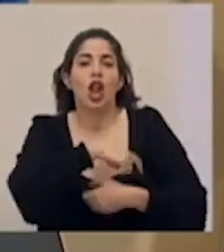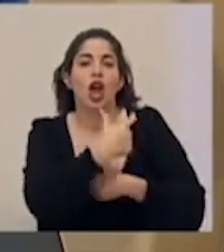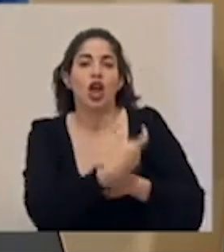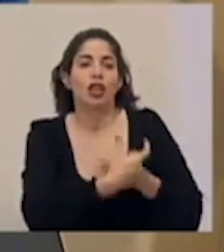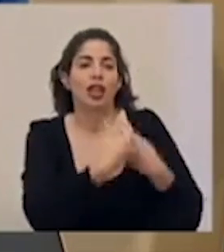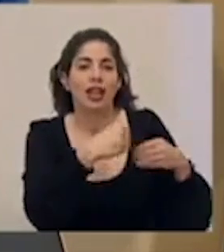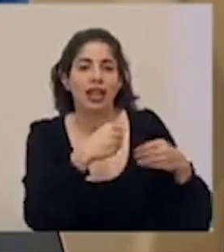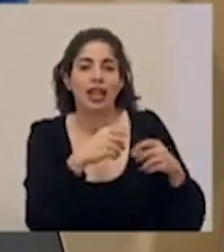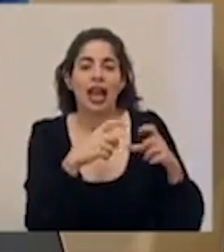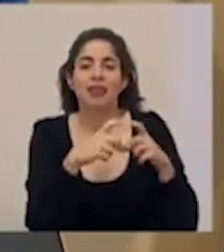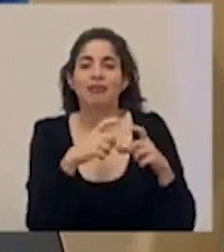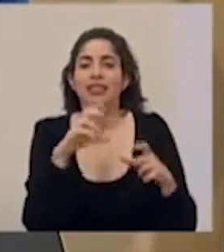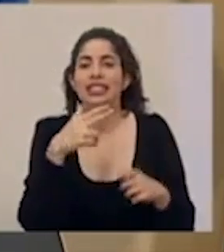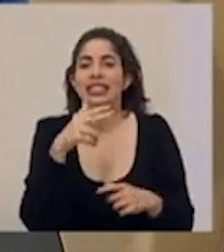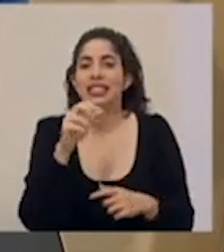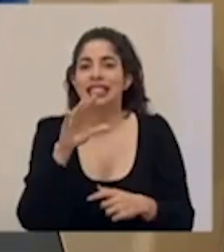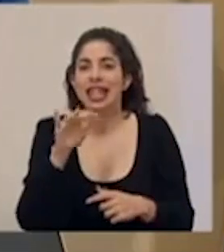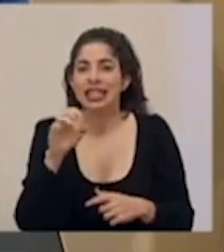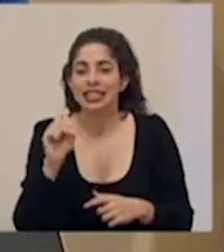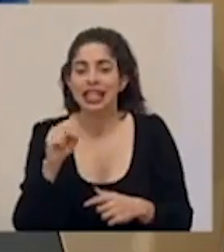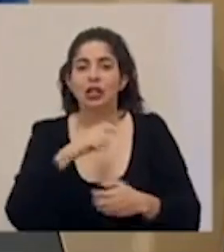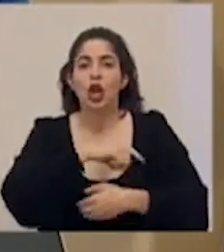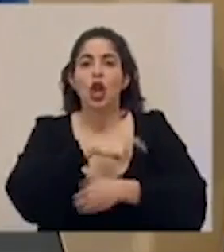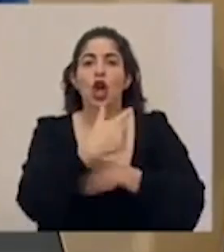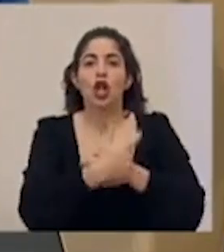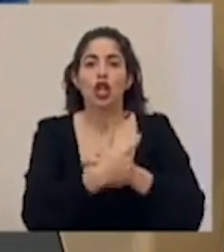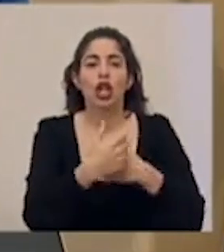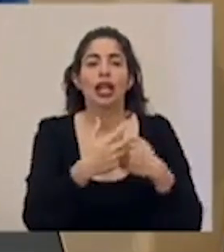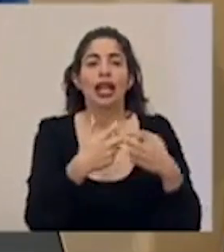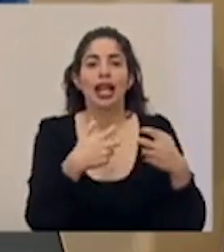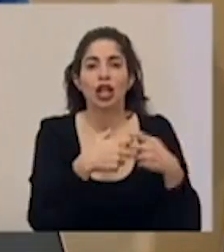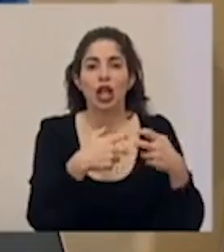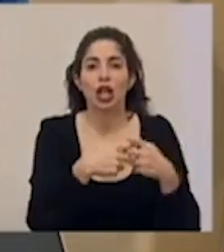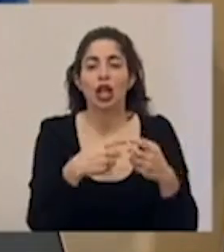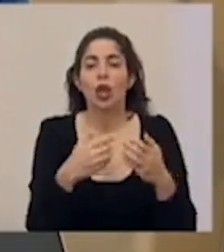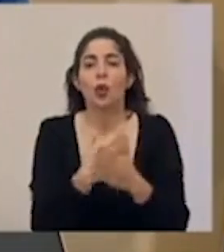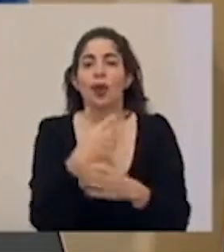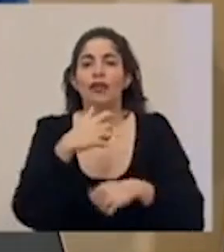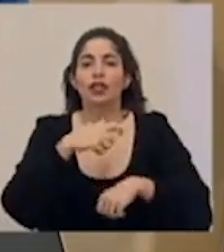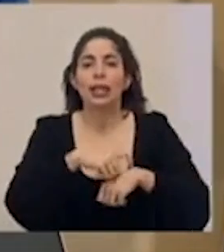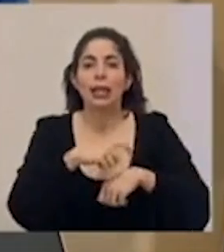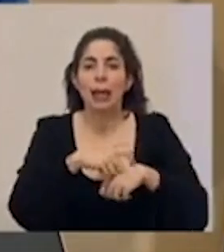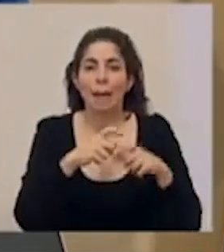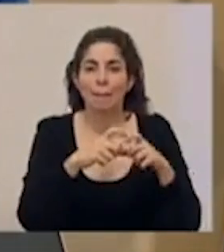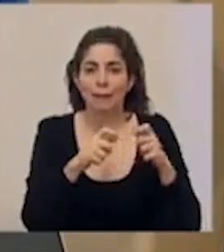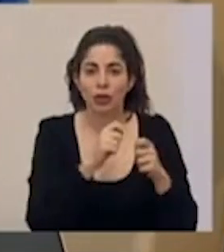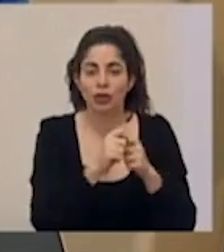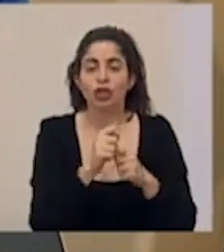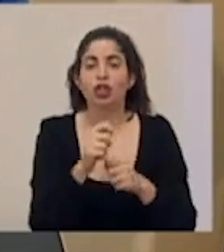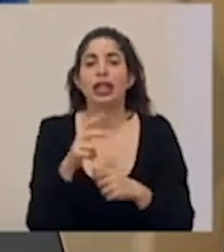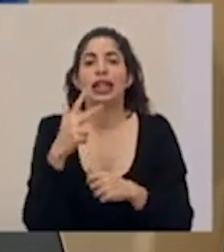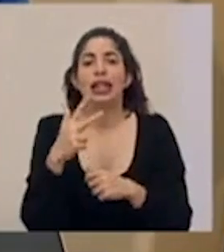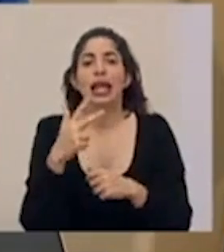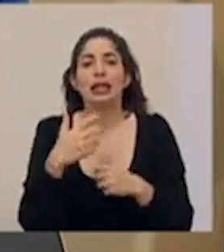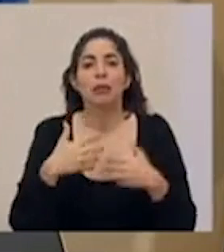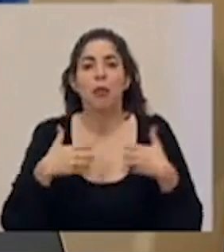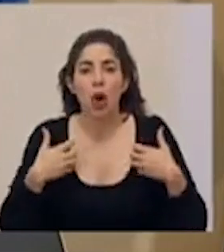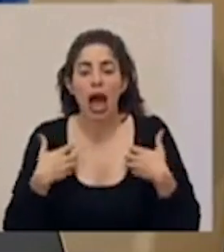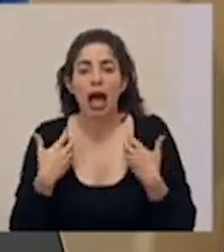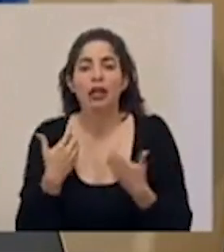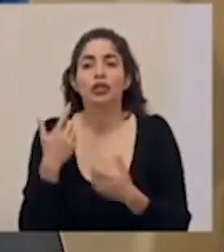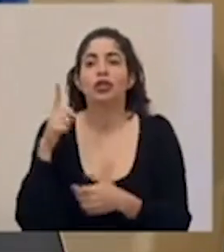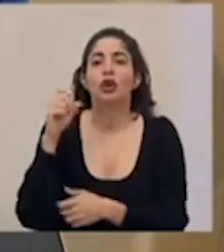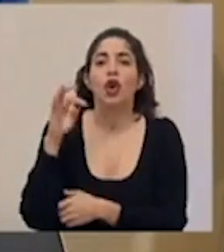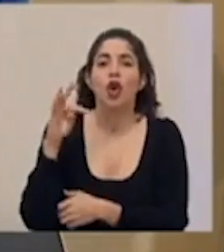lotería, chances, lotería electrónica, nuevos tiempos, loto, tres monazos y las